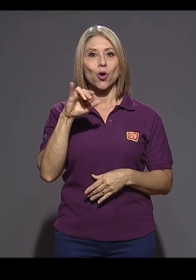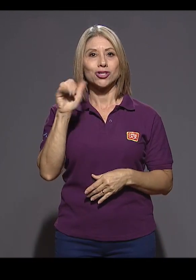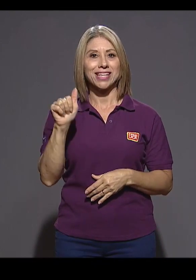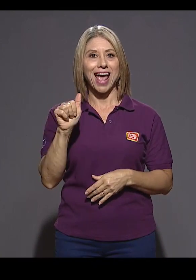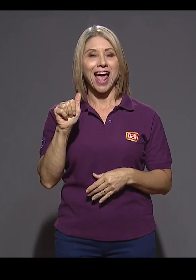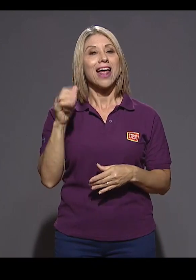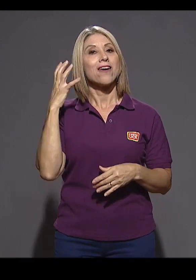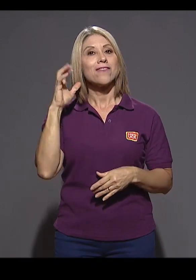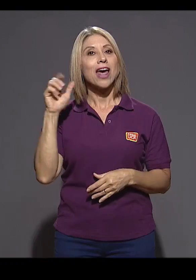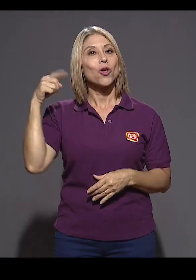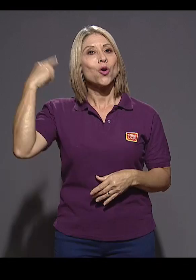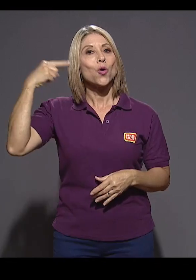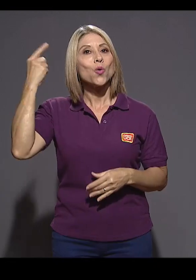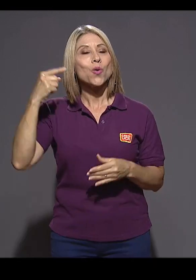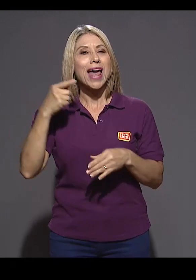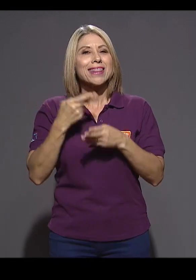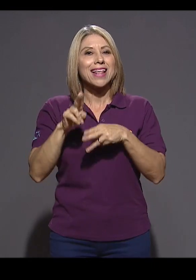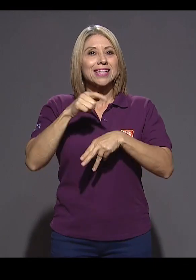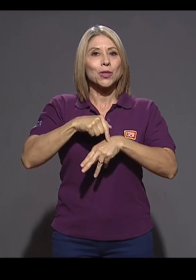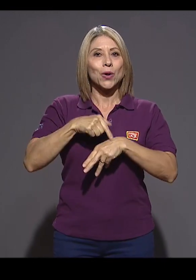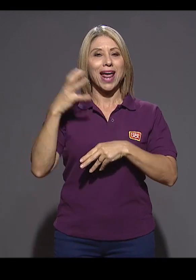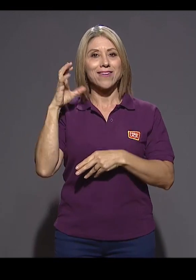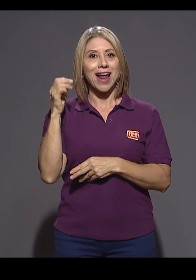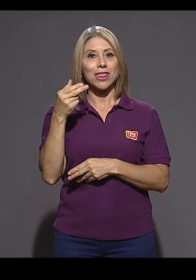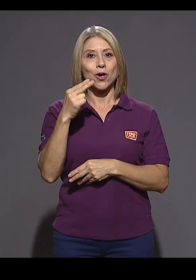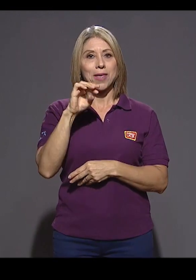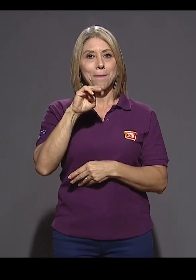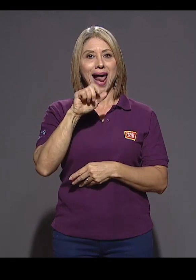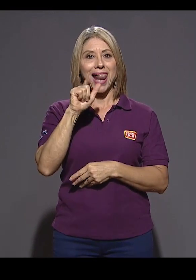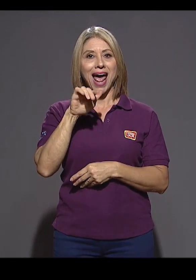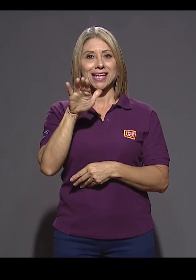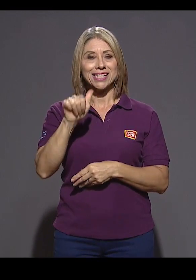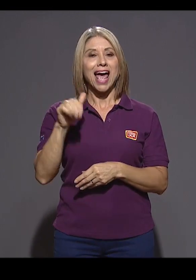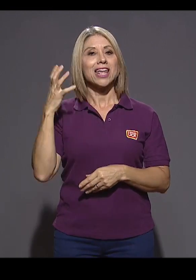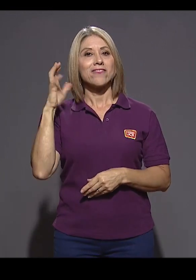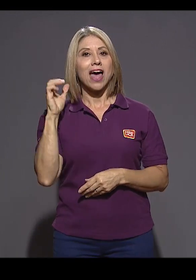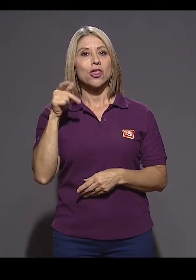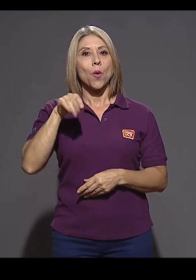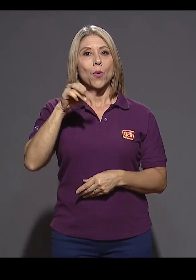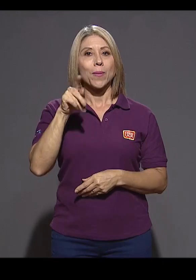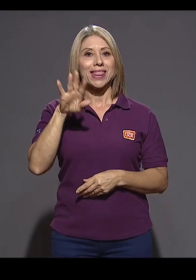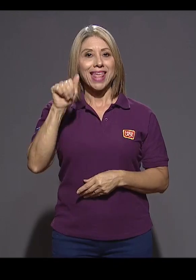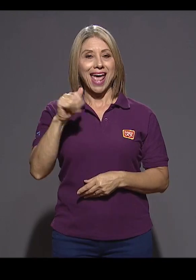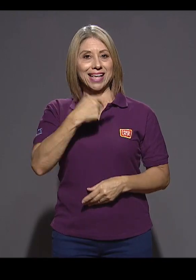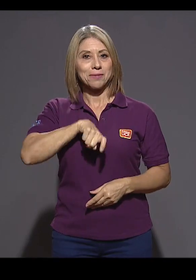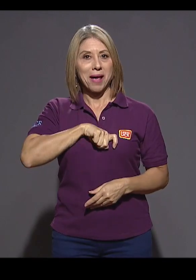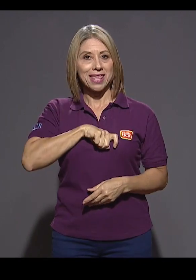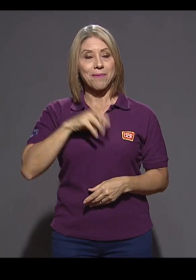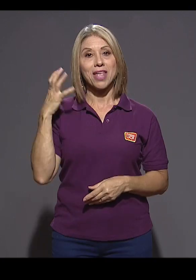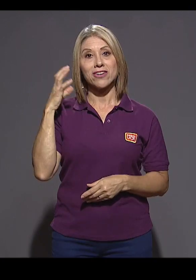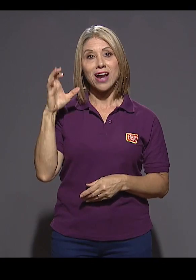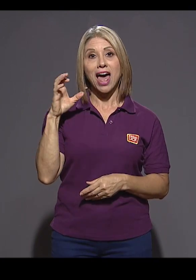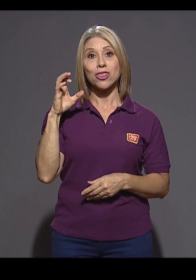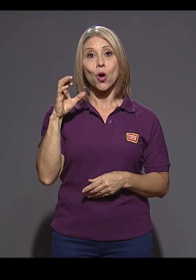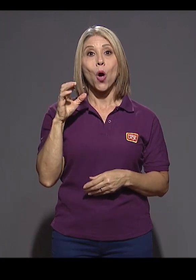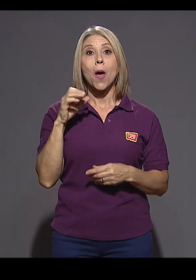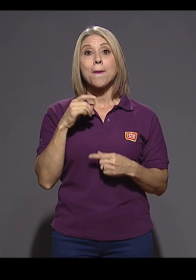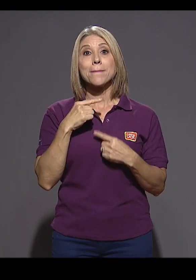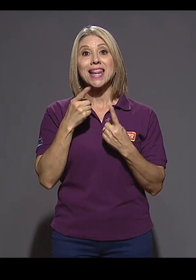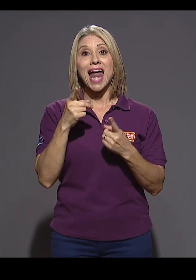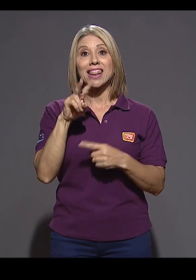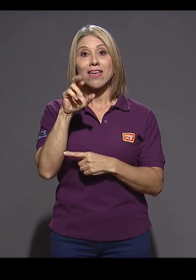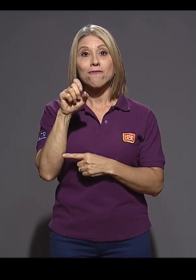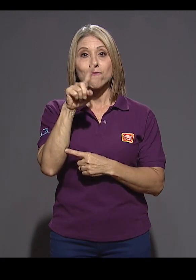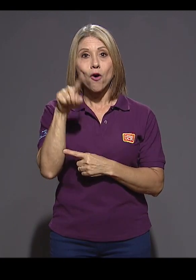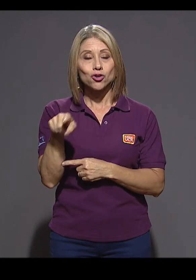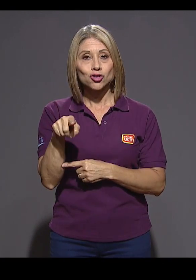Locura Transitoria, Radio Himalaya y Radio Prometea en España, Radio Vilar de Voz en Uruguay y Podemos Volar